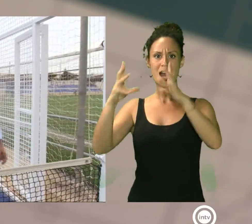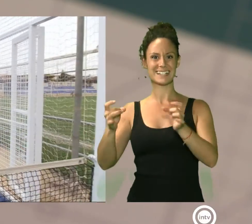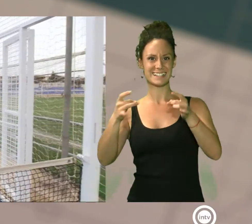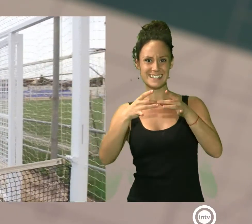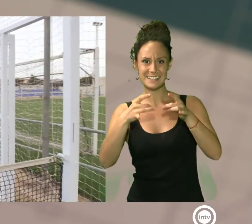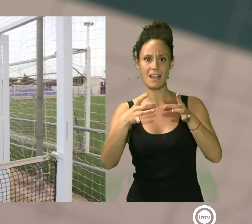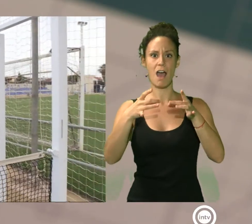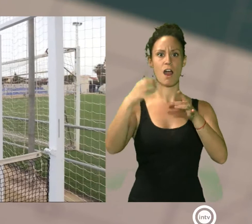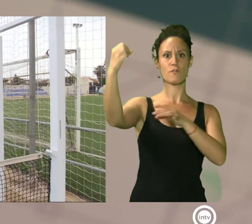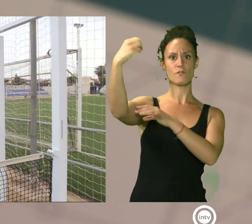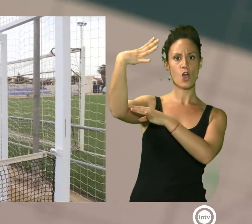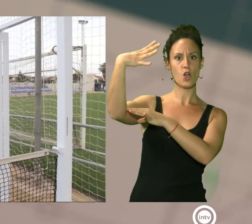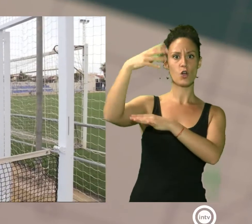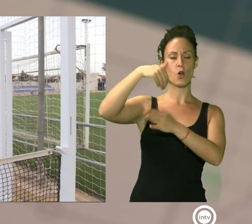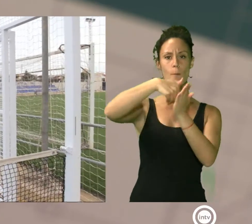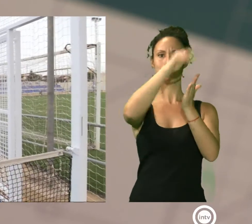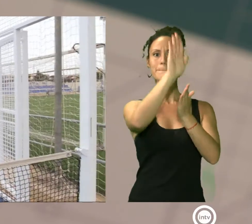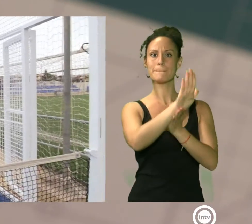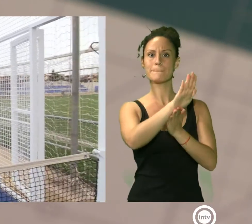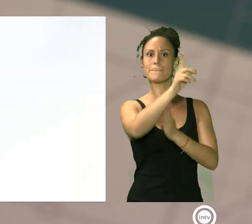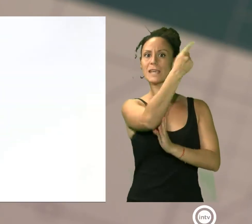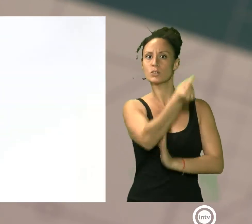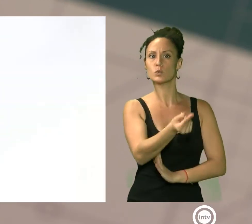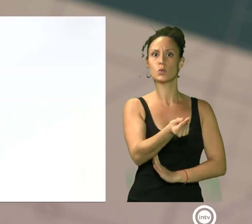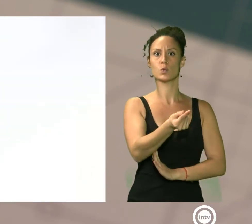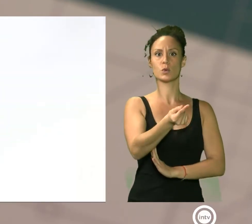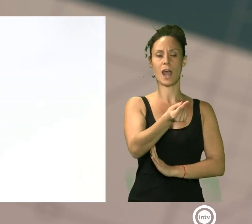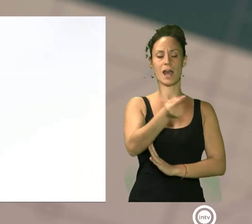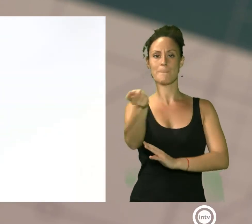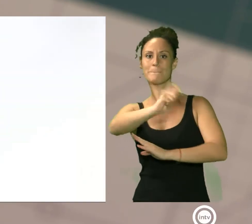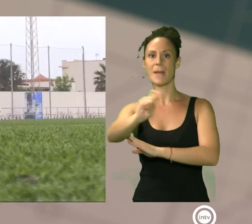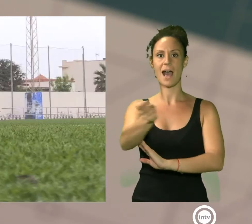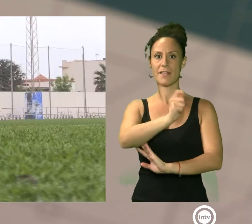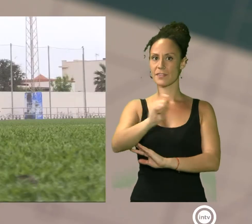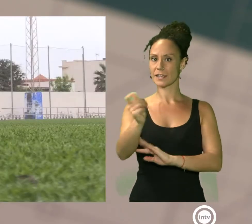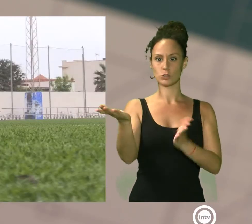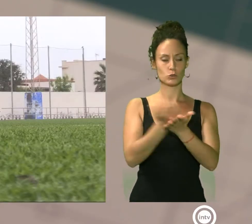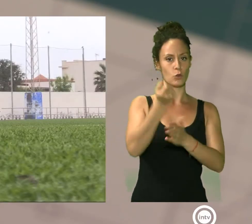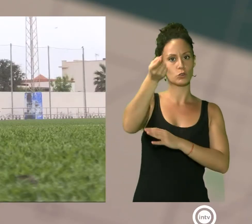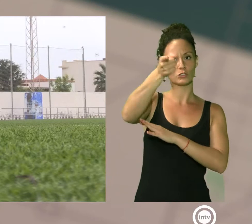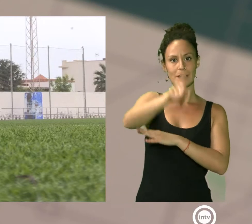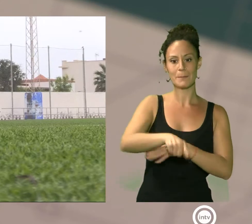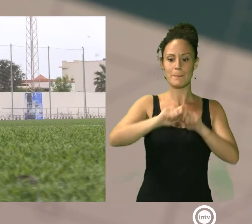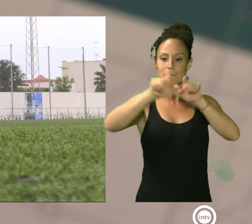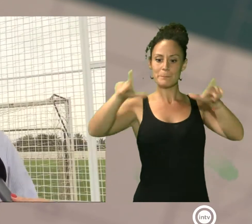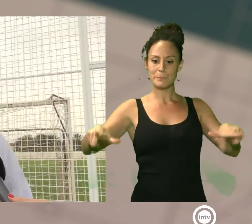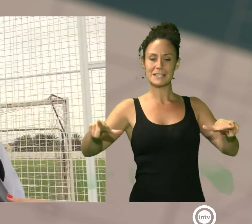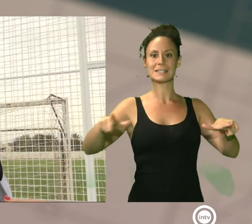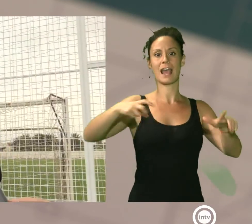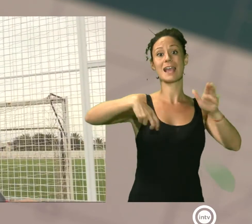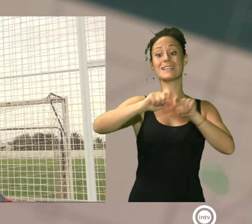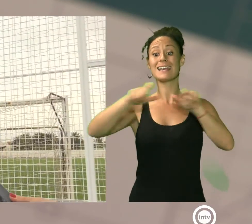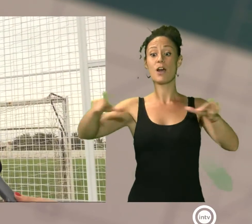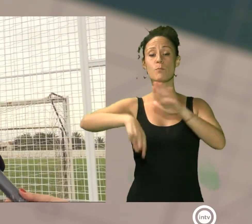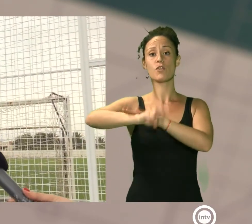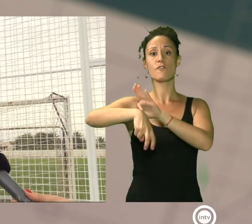focos y la pintura de la pista de pádel. También se ha puesto a punto la pista polideportiva y se ha limpiado el campo de fútbol. Sí, bueno, la